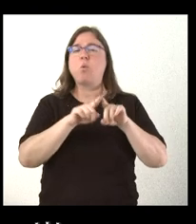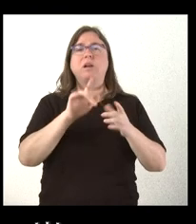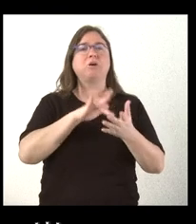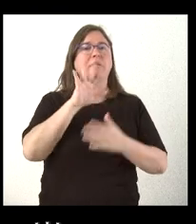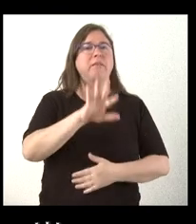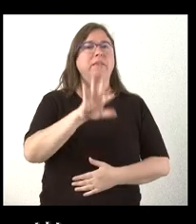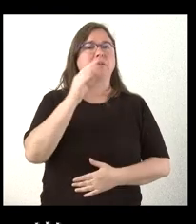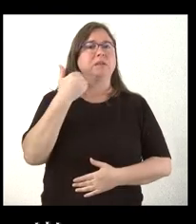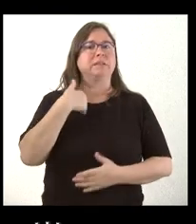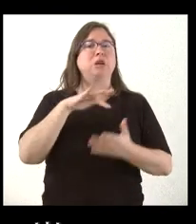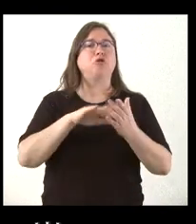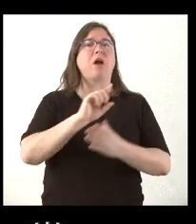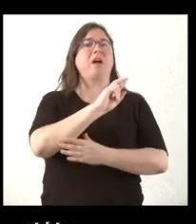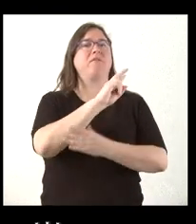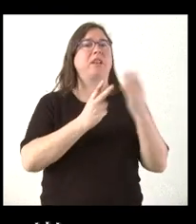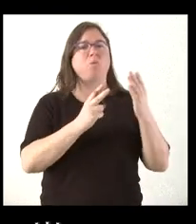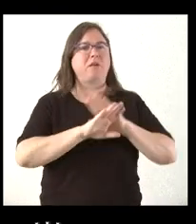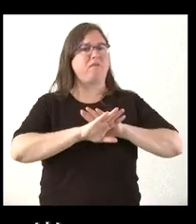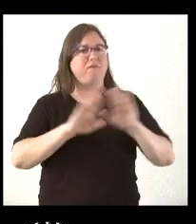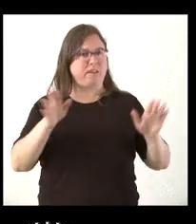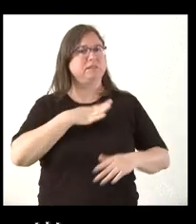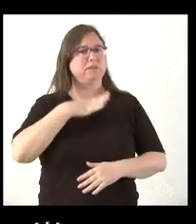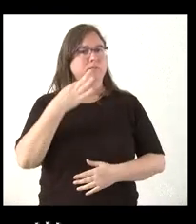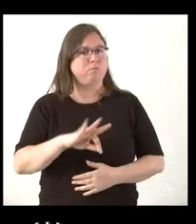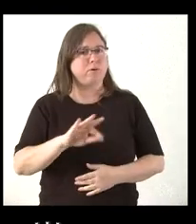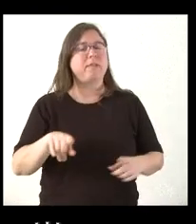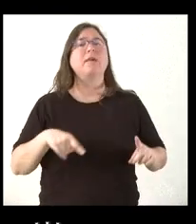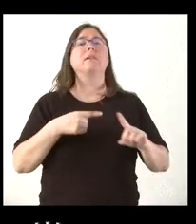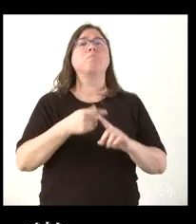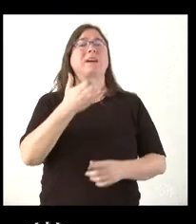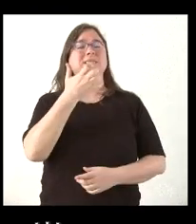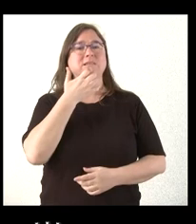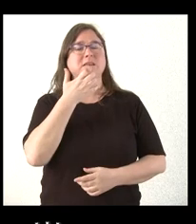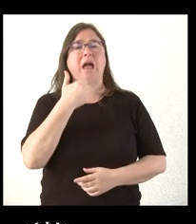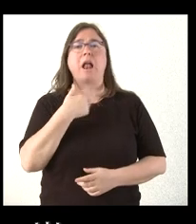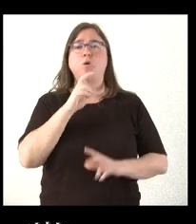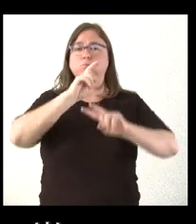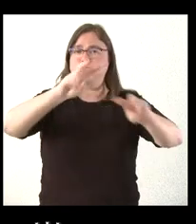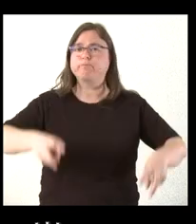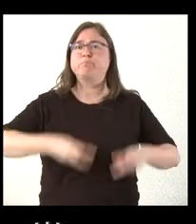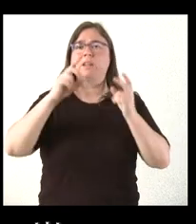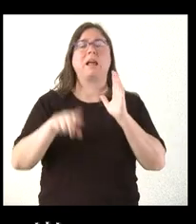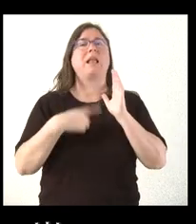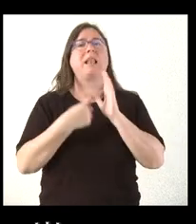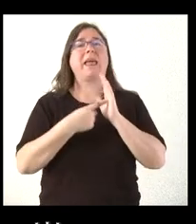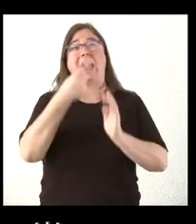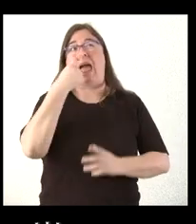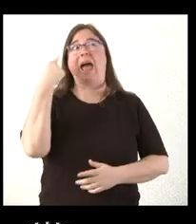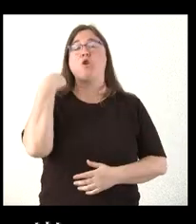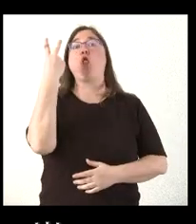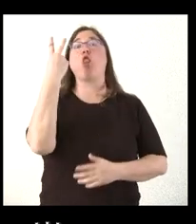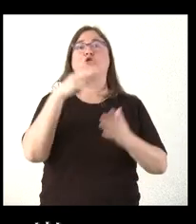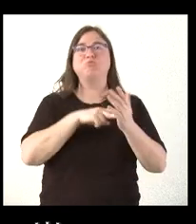acogerse a esa opción del bilingüismo y si se plantea también una actualización de una ley que es del año 2006.